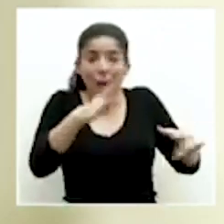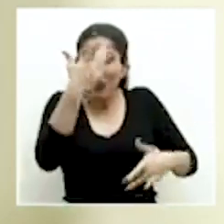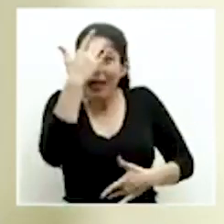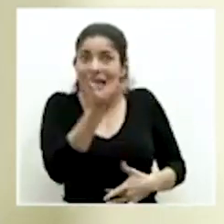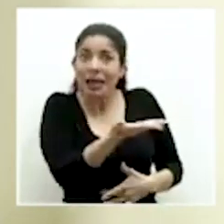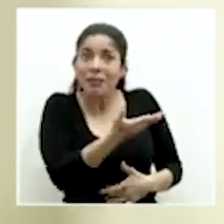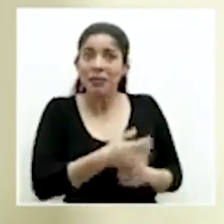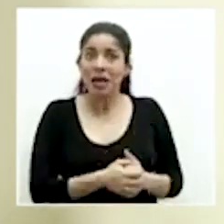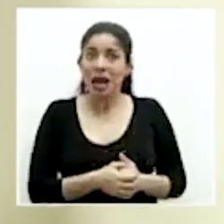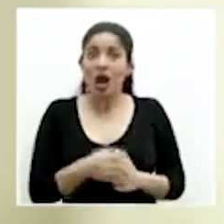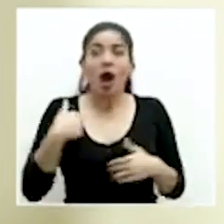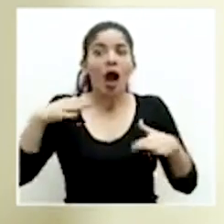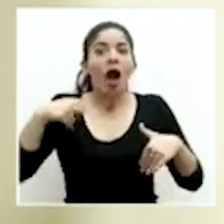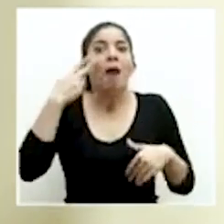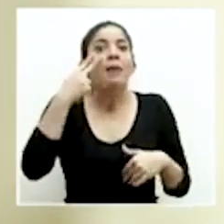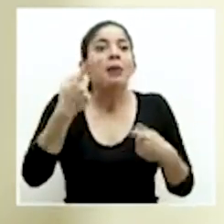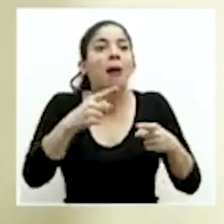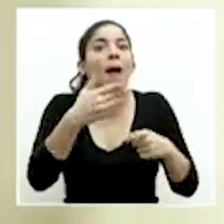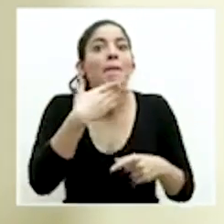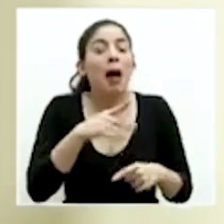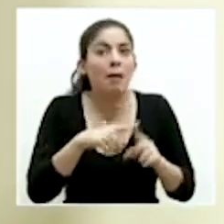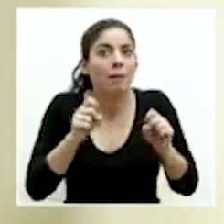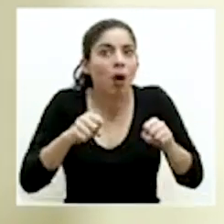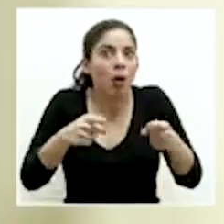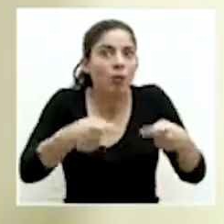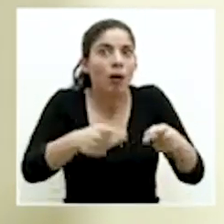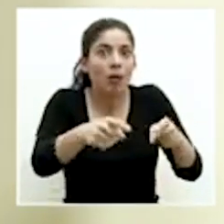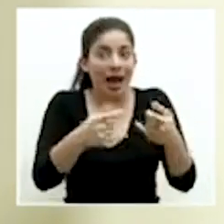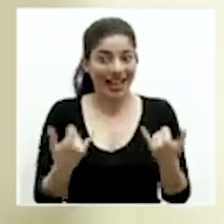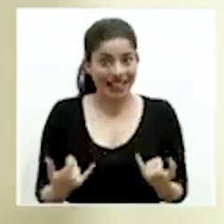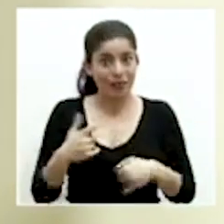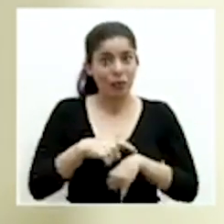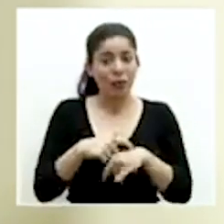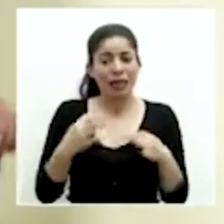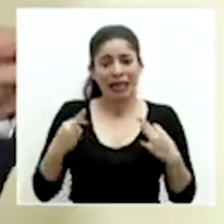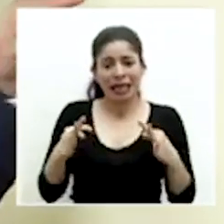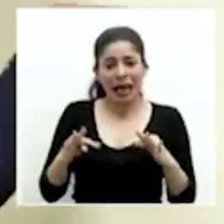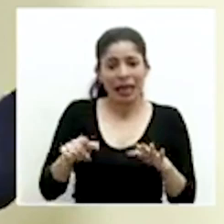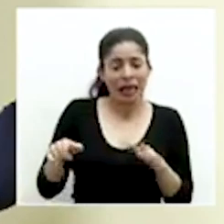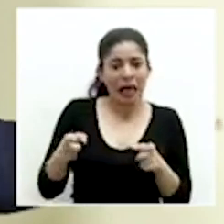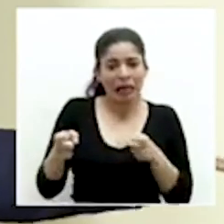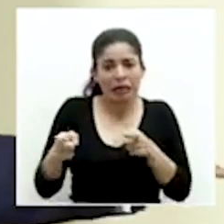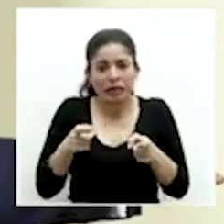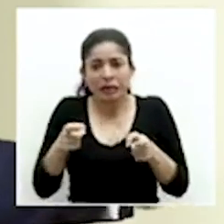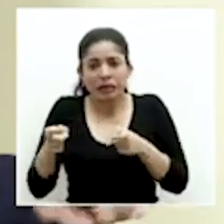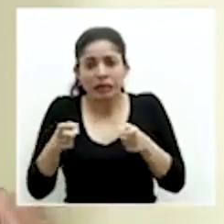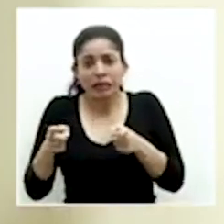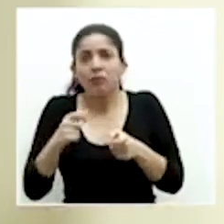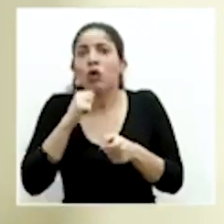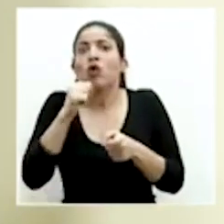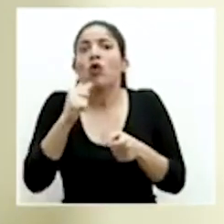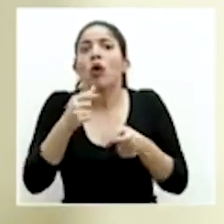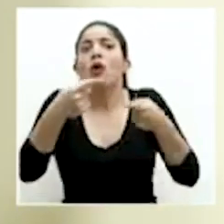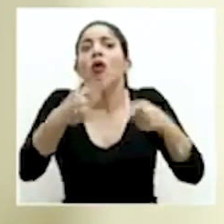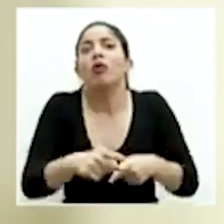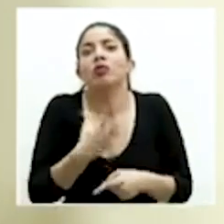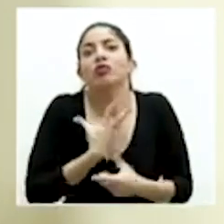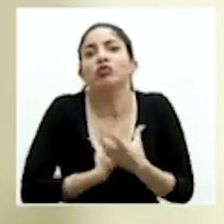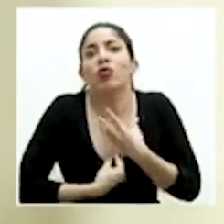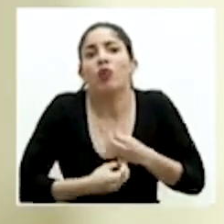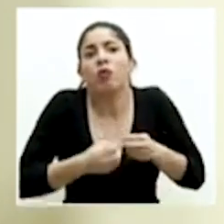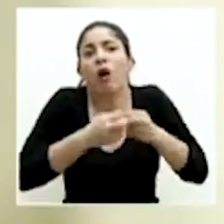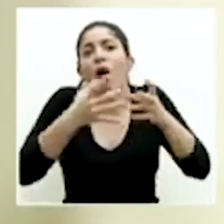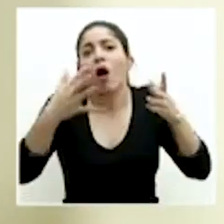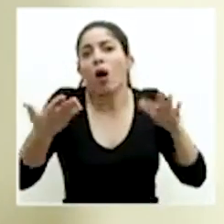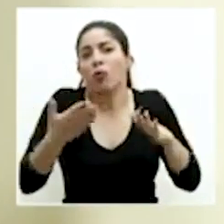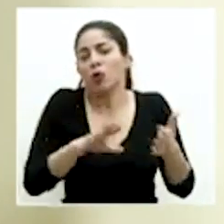de lo que no hemos visto pero que podemos ver y es lo que estamos justamente en este momento tratando de no llegar a sufrir el montón de